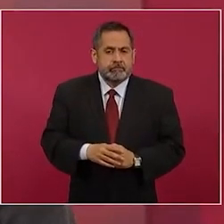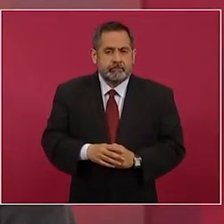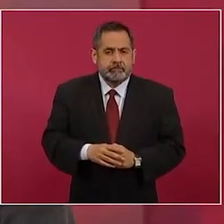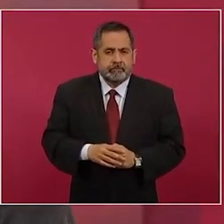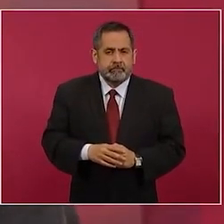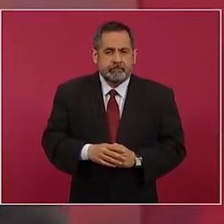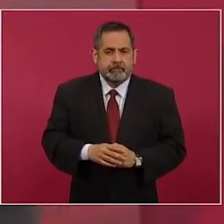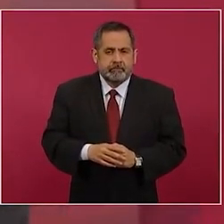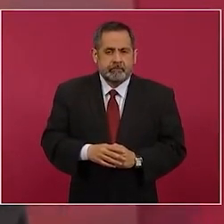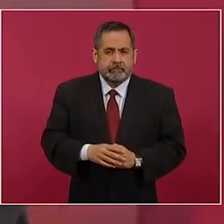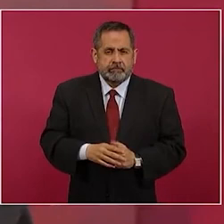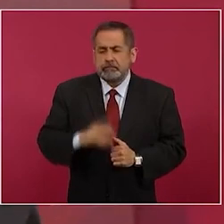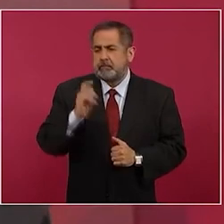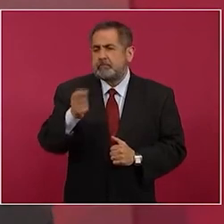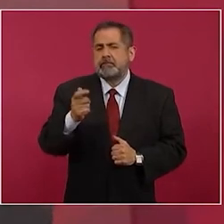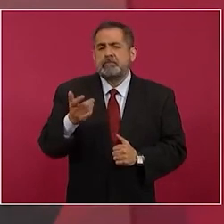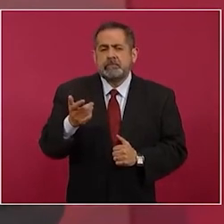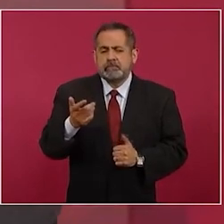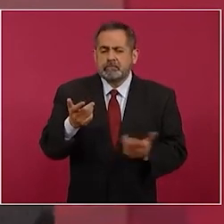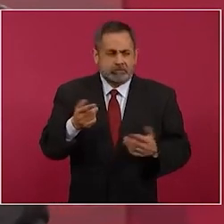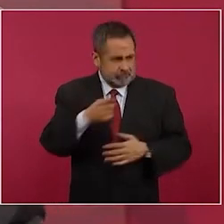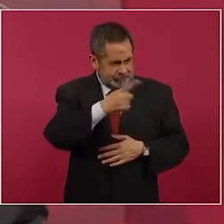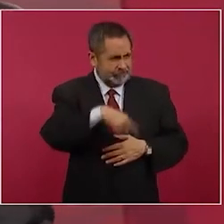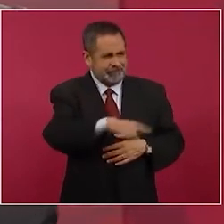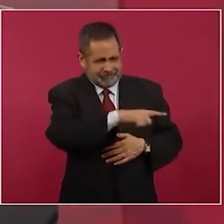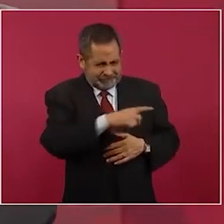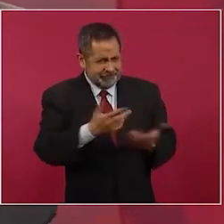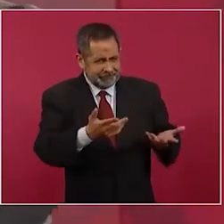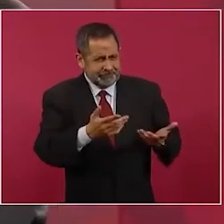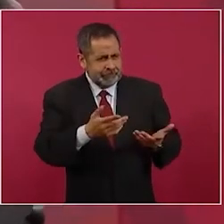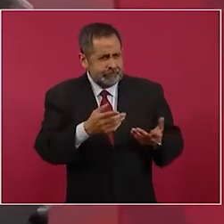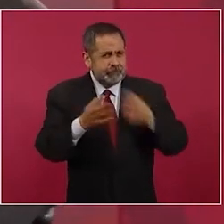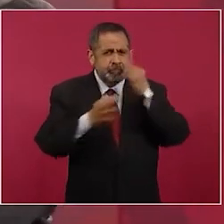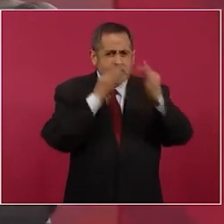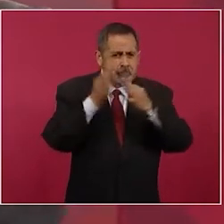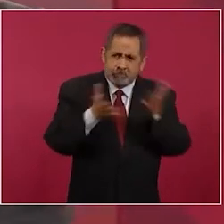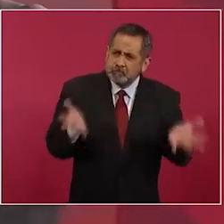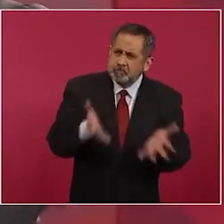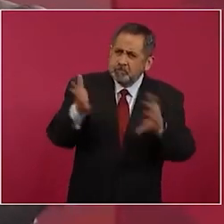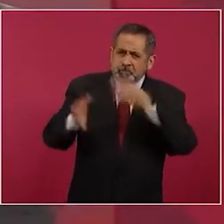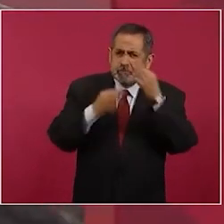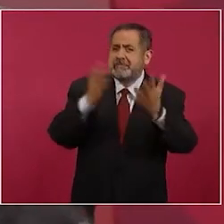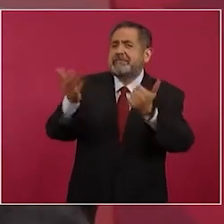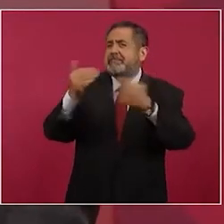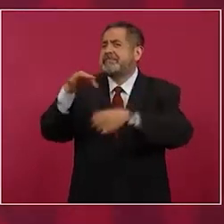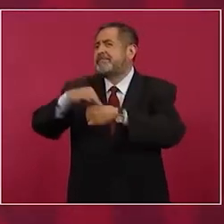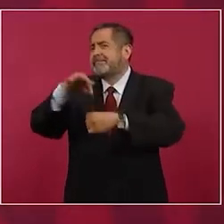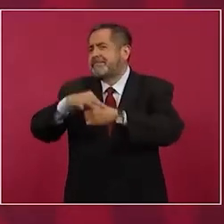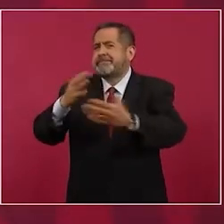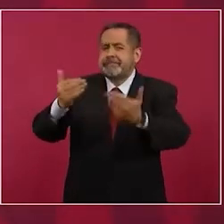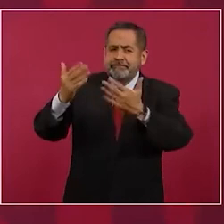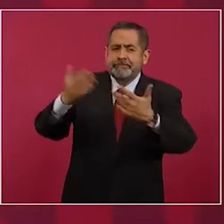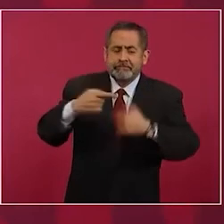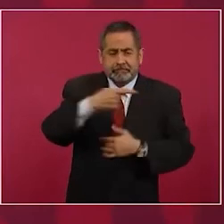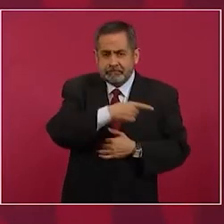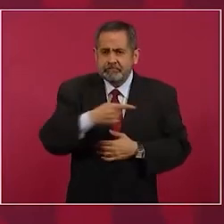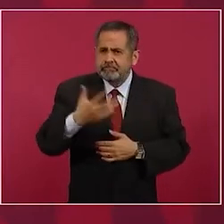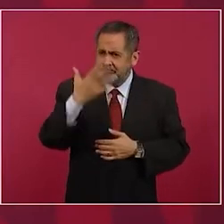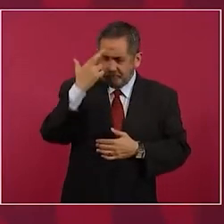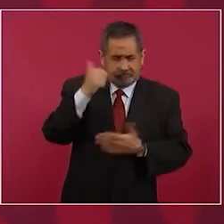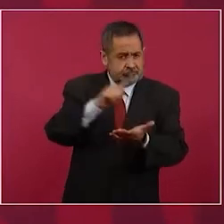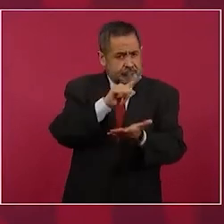entonces ¿por qué no ellos promueven esto mejor? ¿es ilegal?